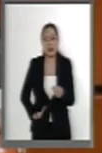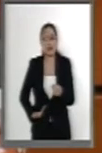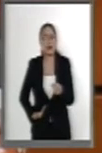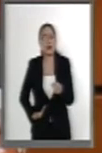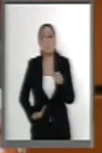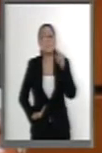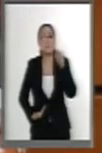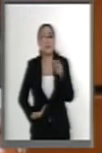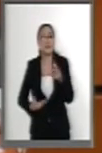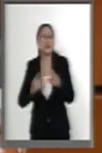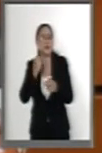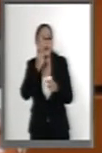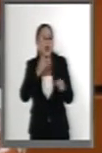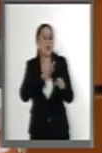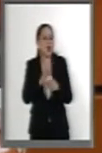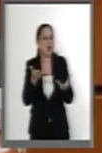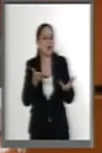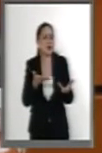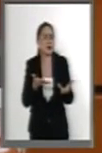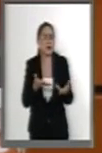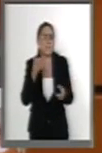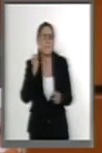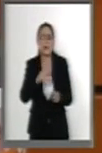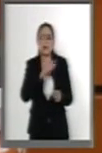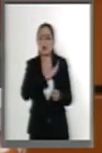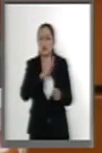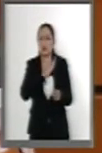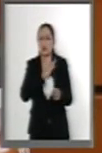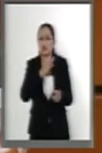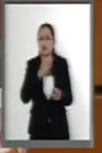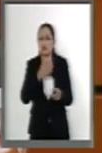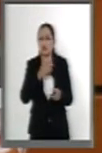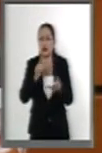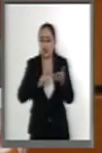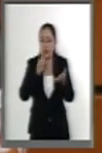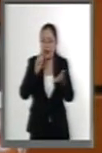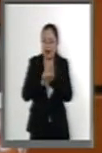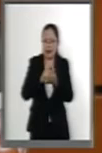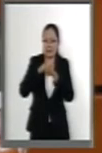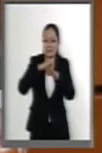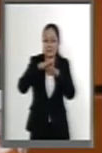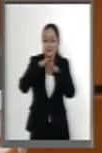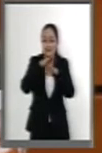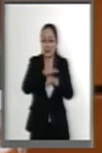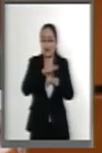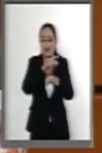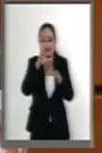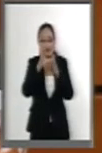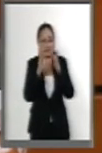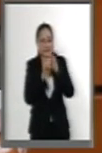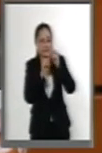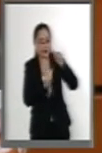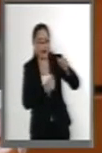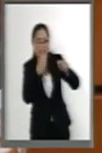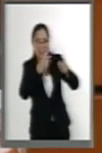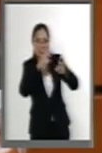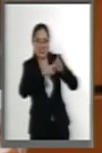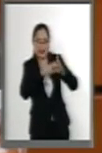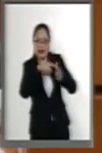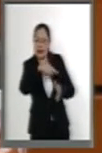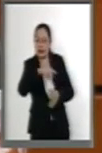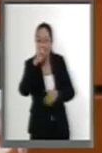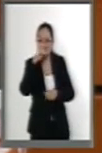independientemente de que fue el que facilitó todas las reformas estructurales. También al